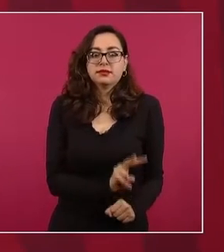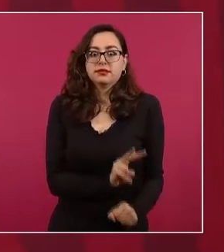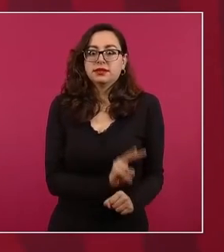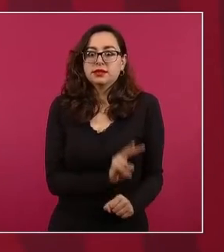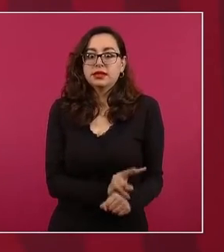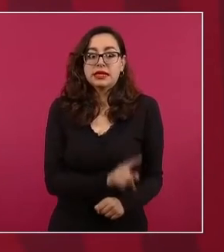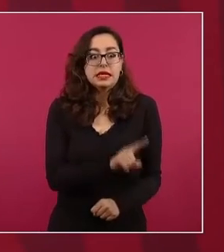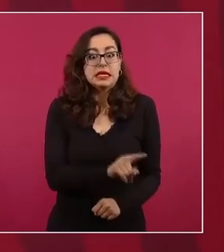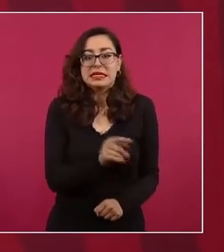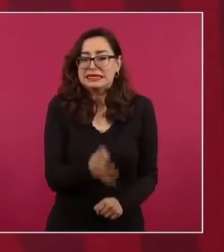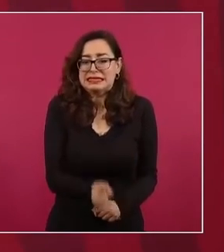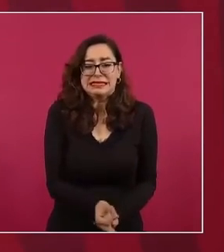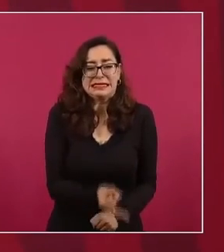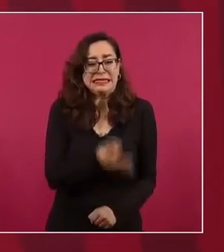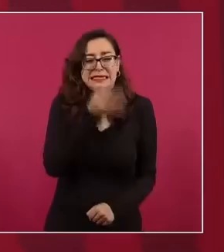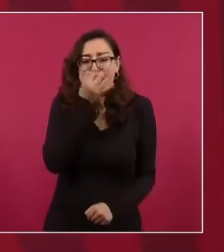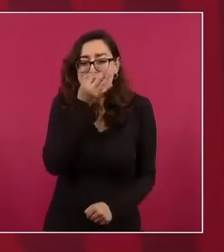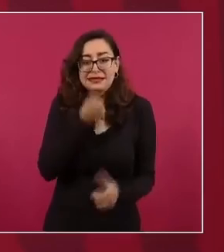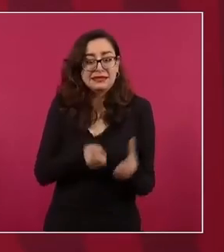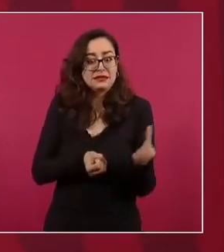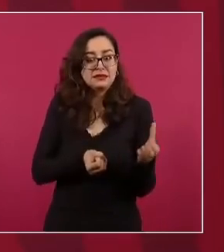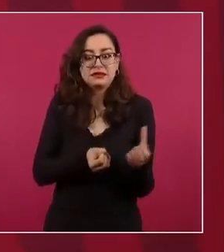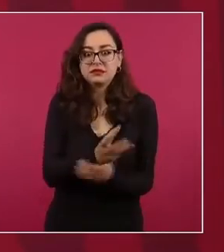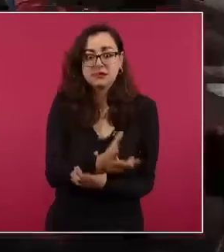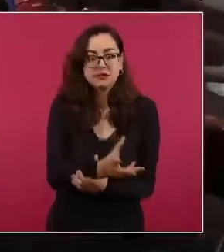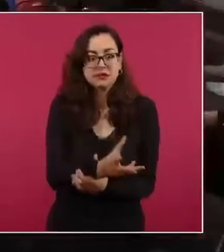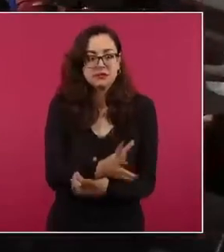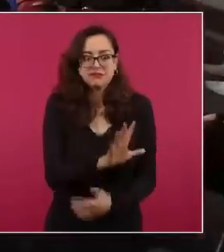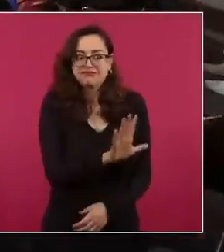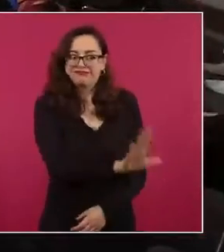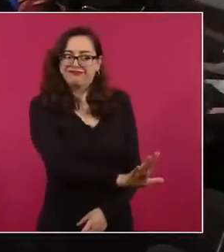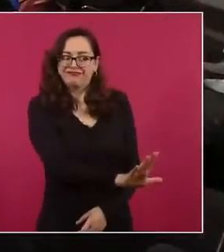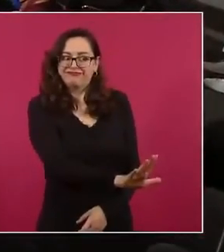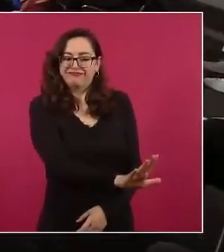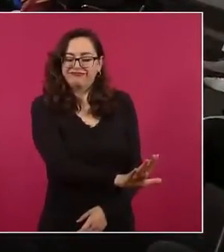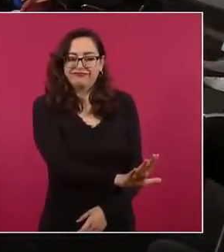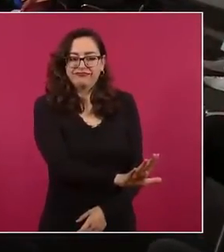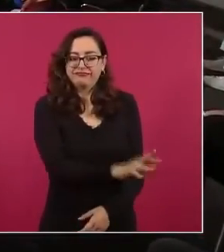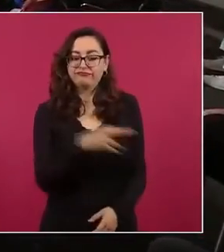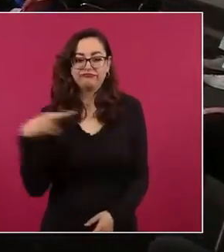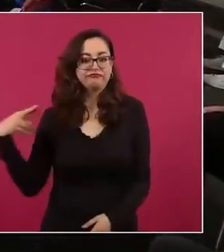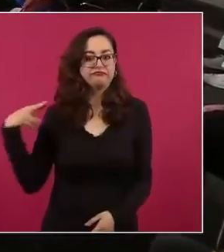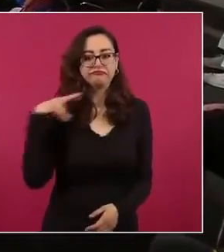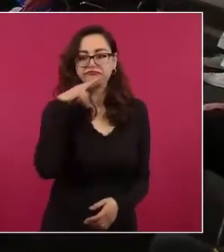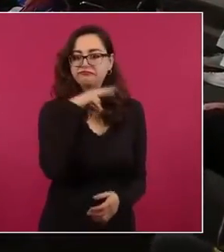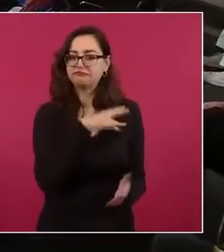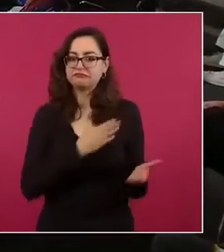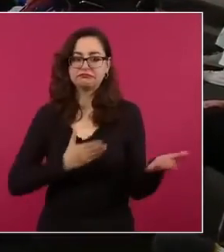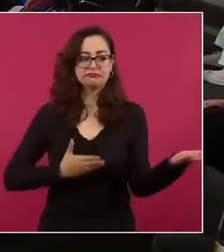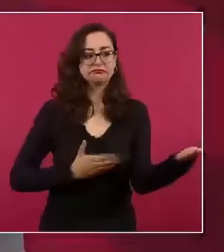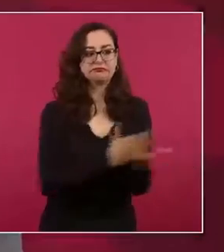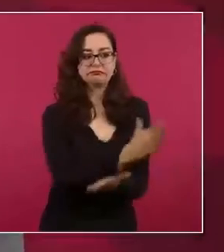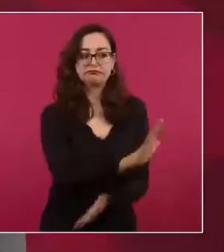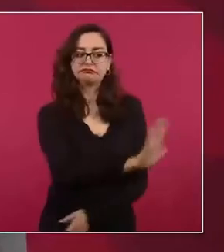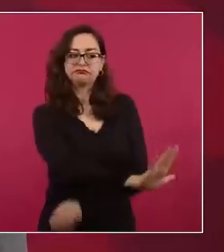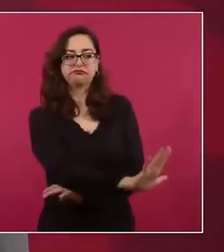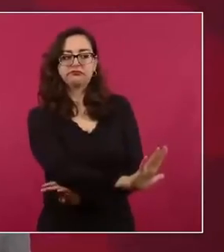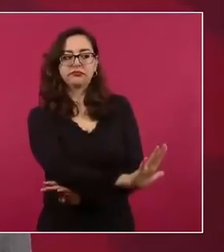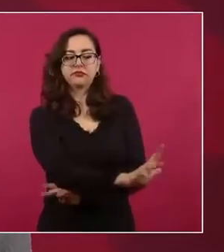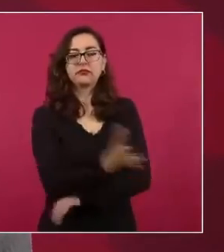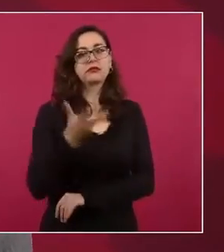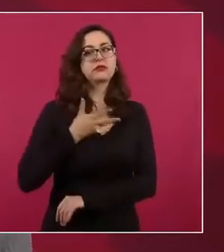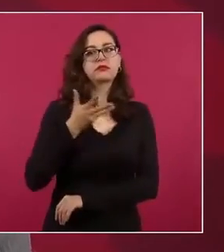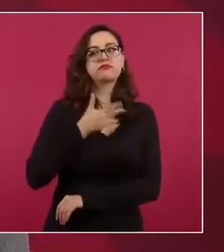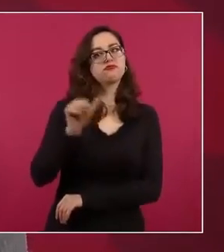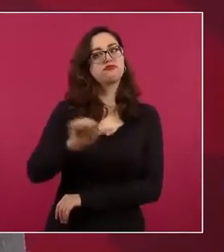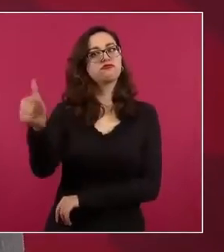Ya se vio que este señor tiene dos órdenes